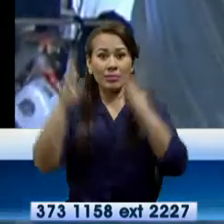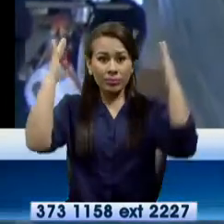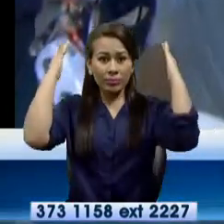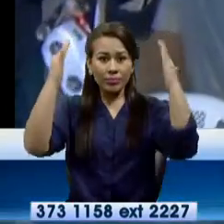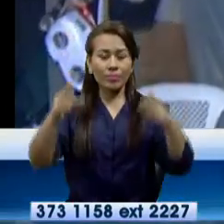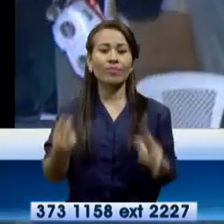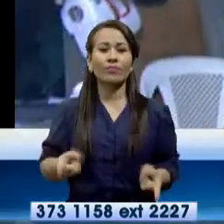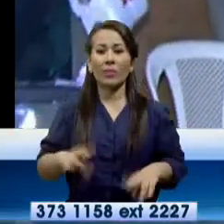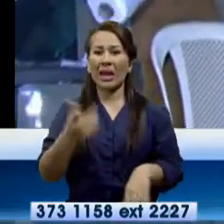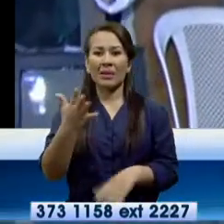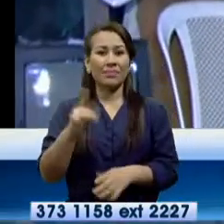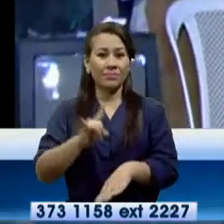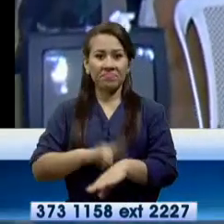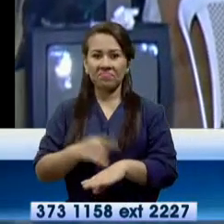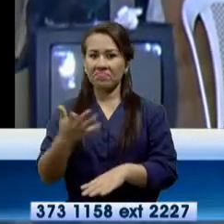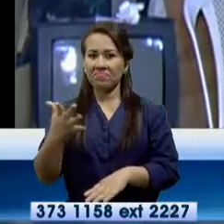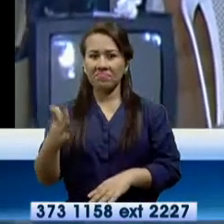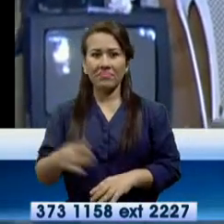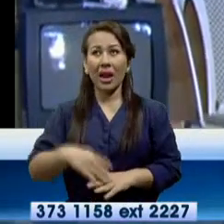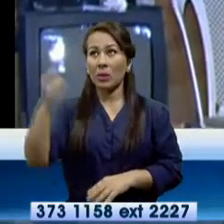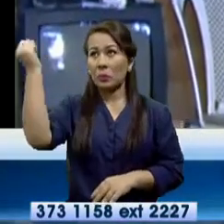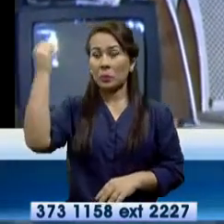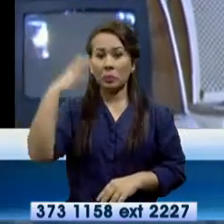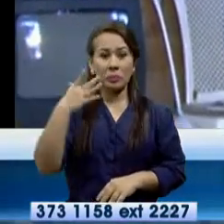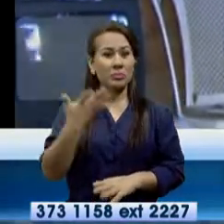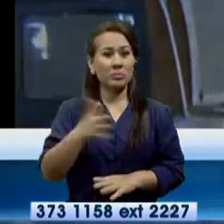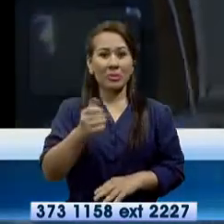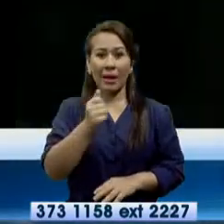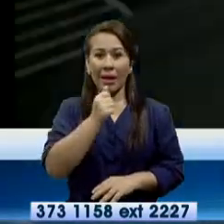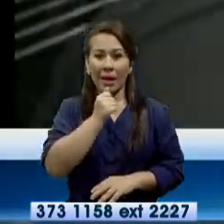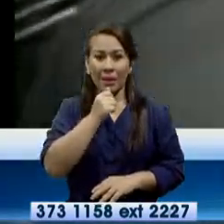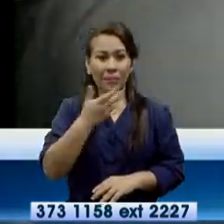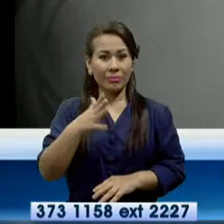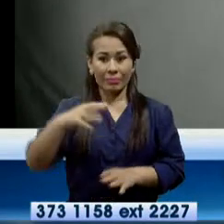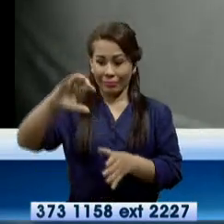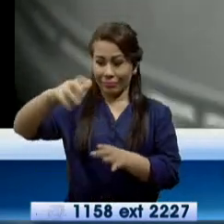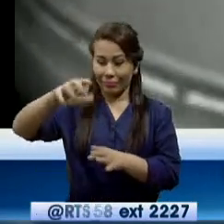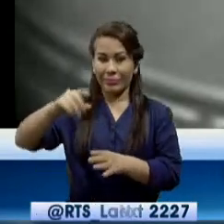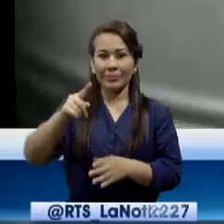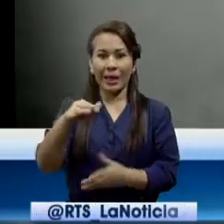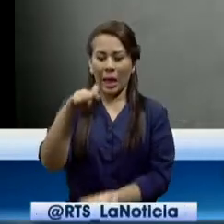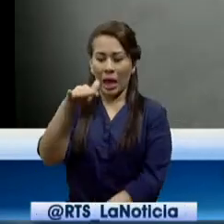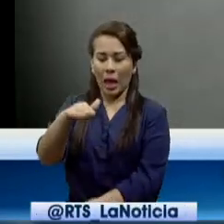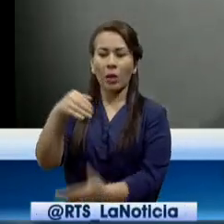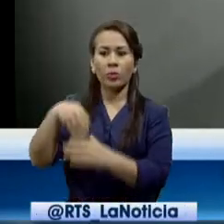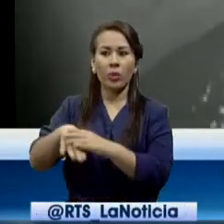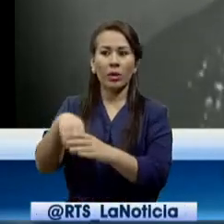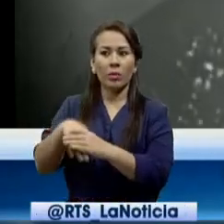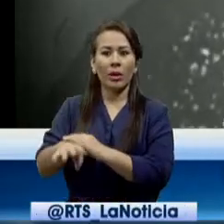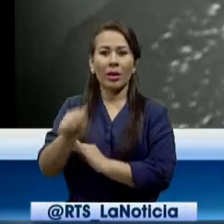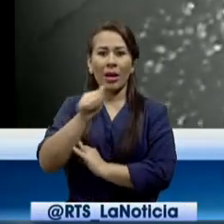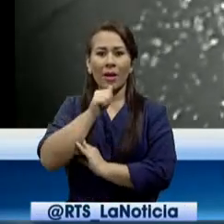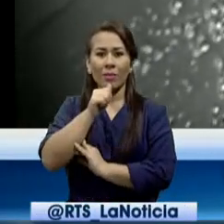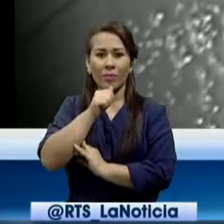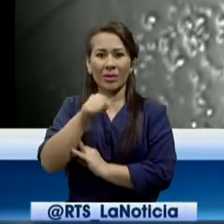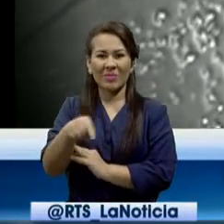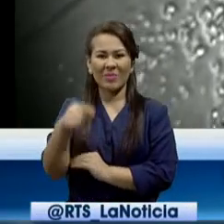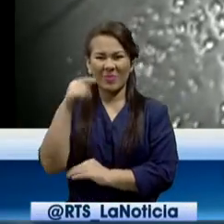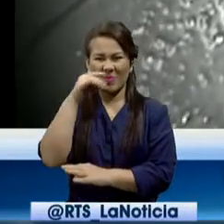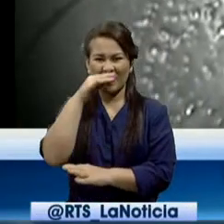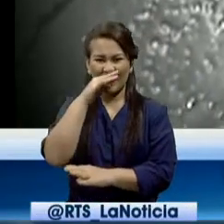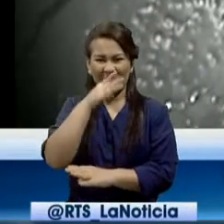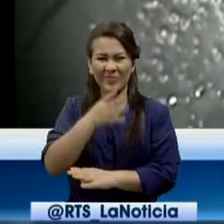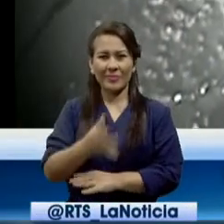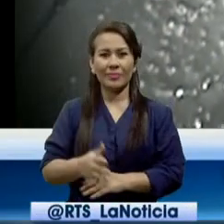cuenta con ningún servicio básico, ni electricidad, ni agua potable. En un tanque tiene almacenado un líquido en condiciones de